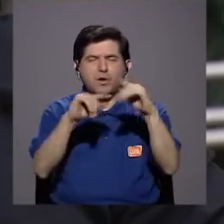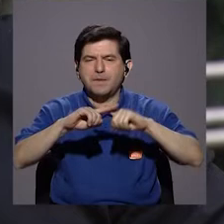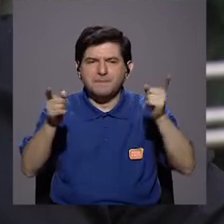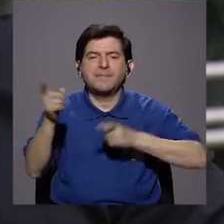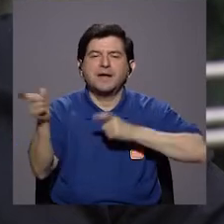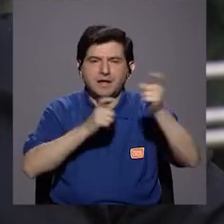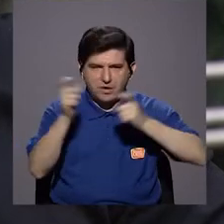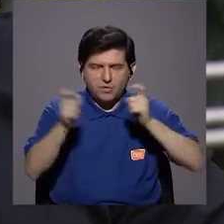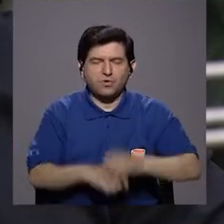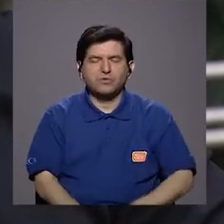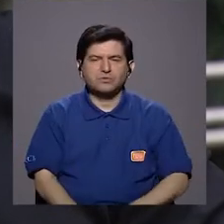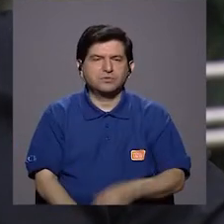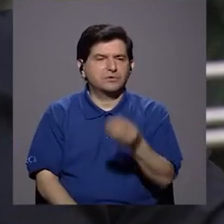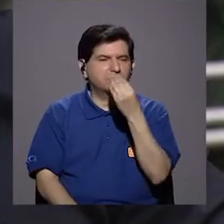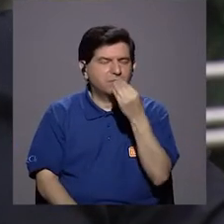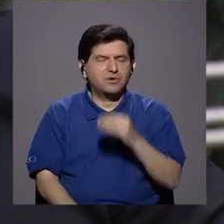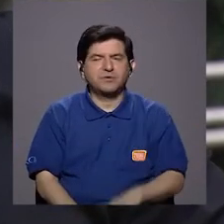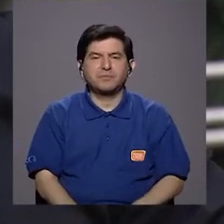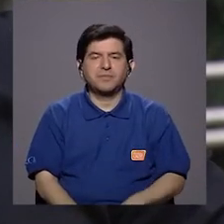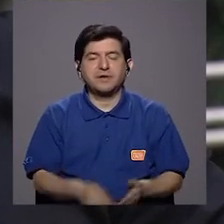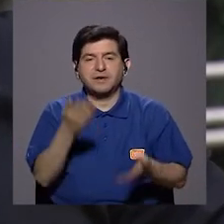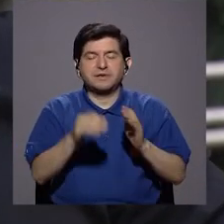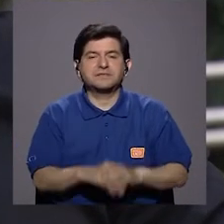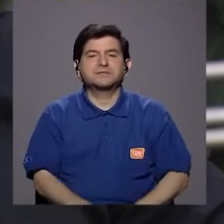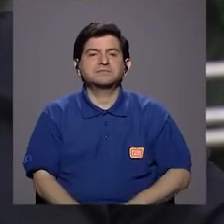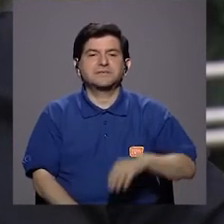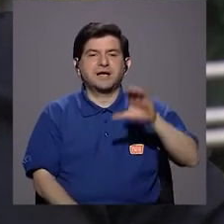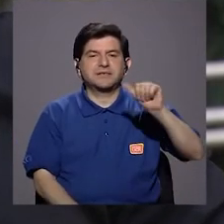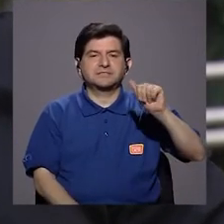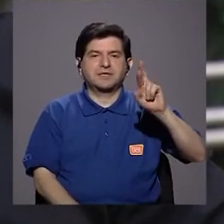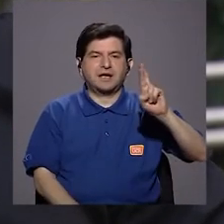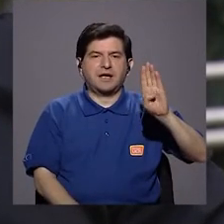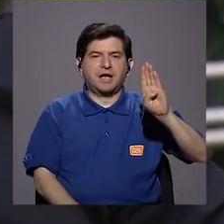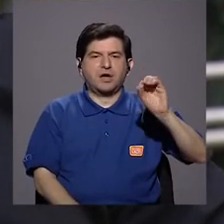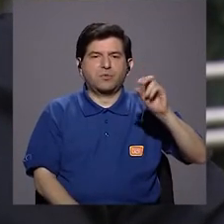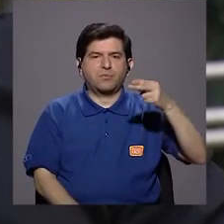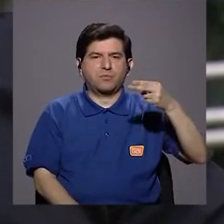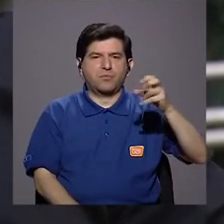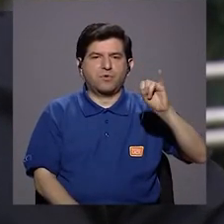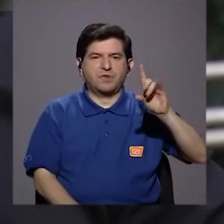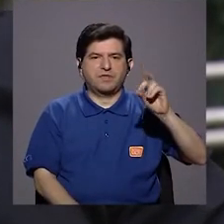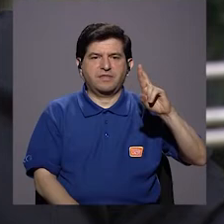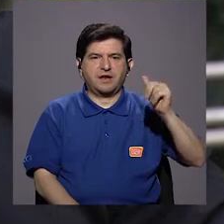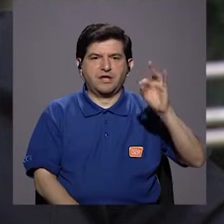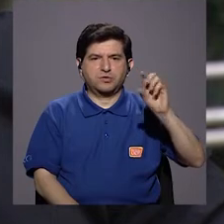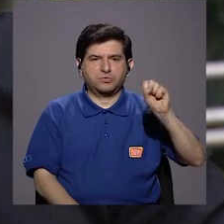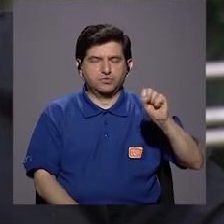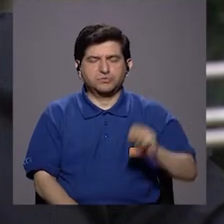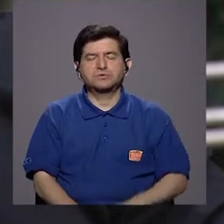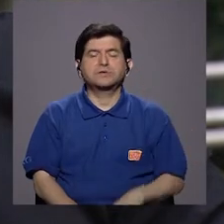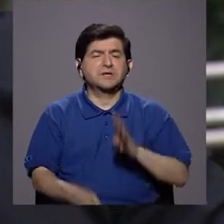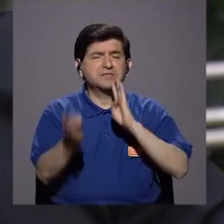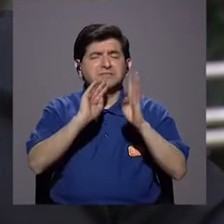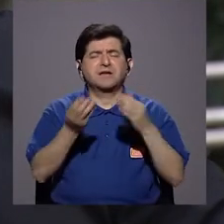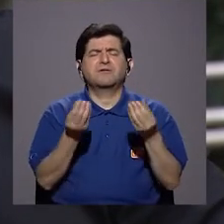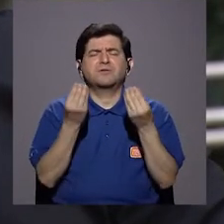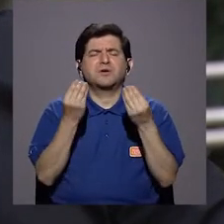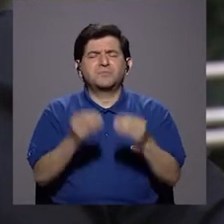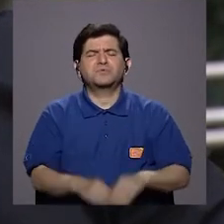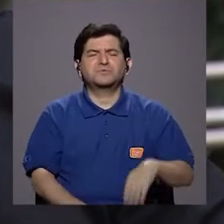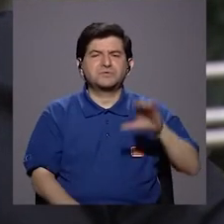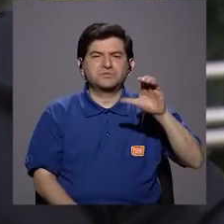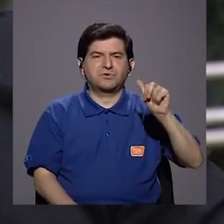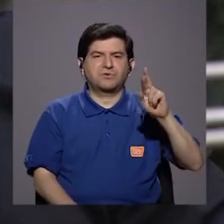restricción, pero un control de cuánta ingesta de carbohidratos tenés. En la boca, digamos, respecto a la carie se habla mucho,